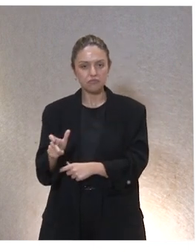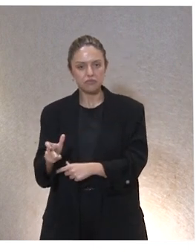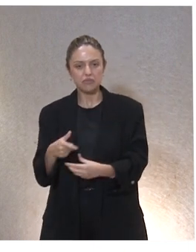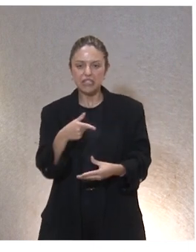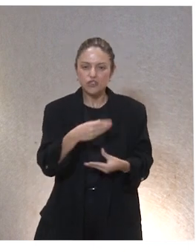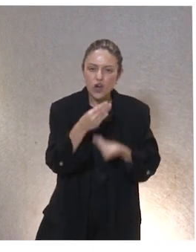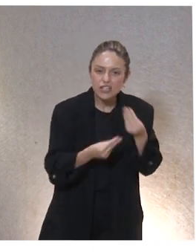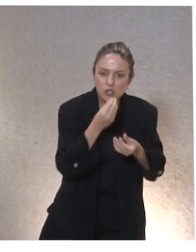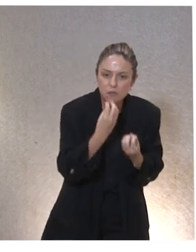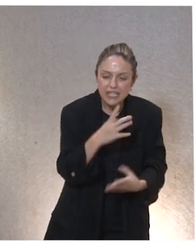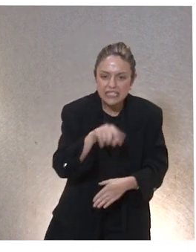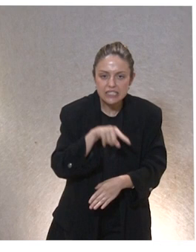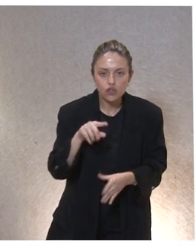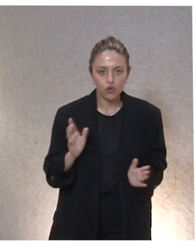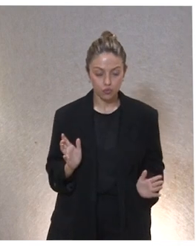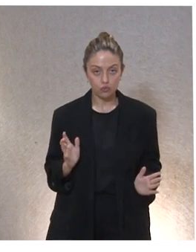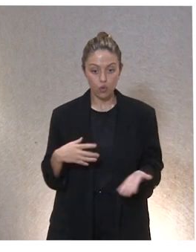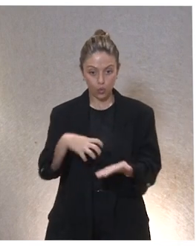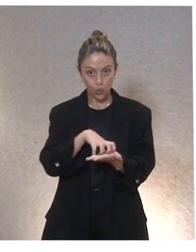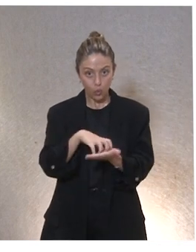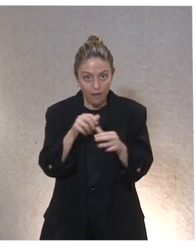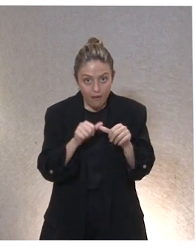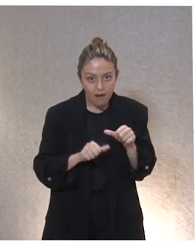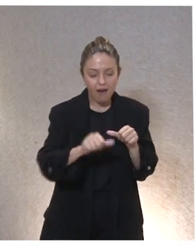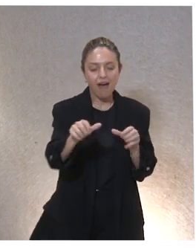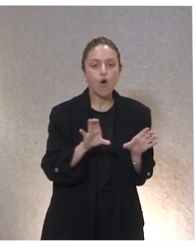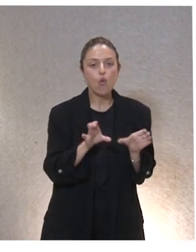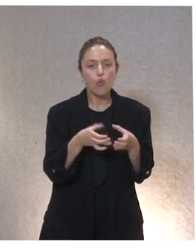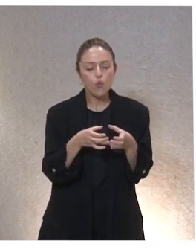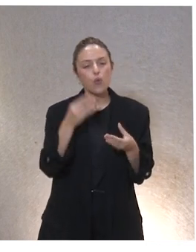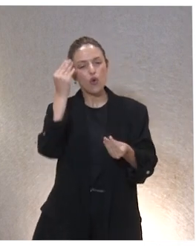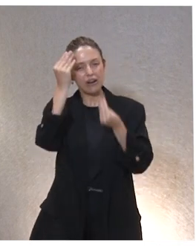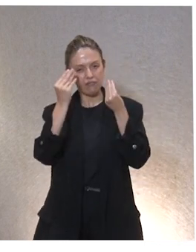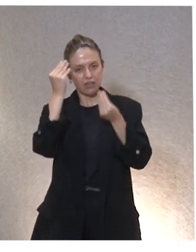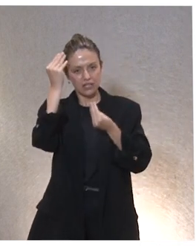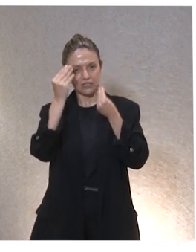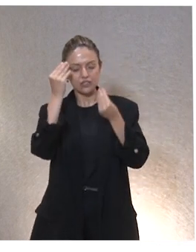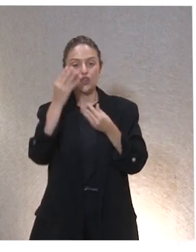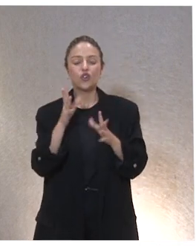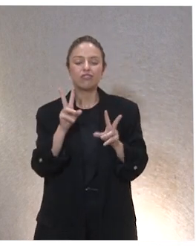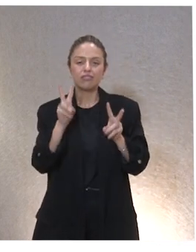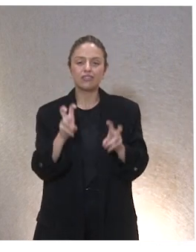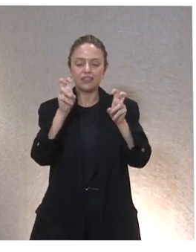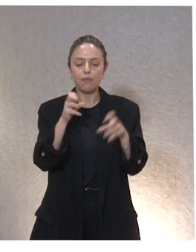pero esto está bien hecho y esto está mal hecho. Bueno, teníamos grupos de reflexión sobre buenas prácticas.